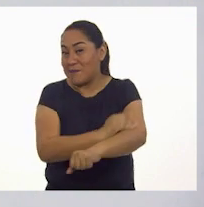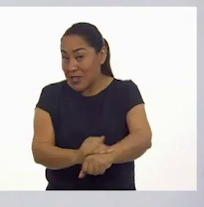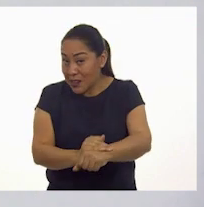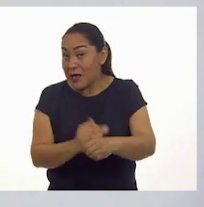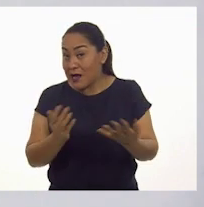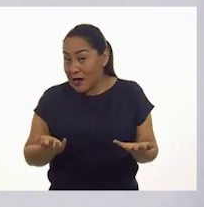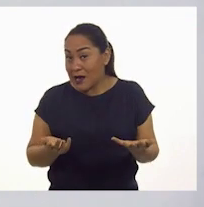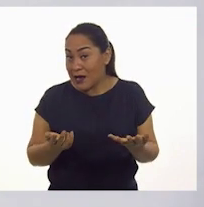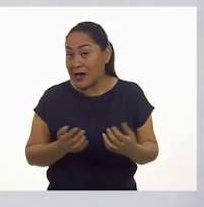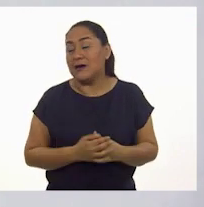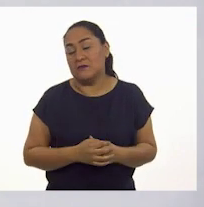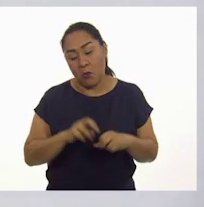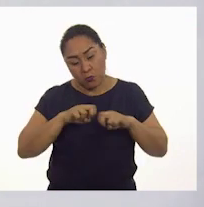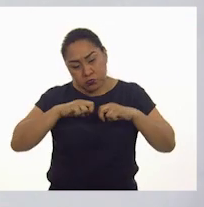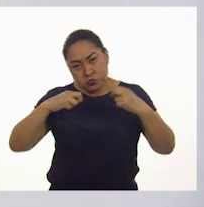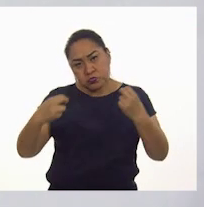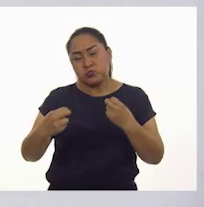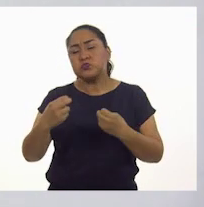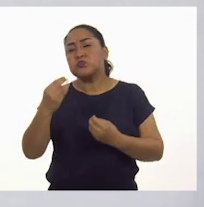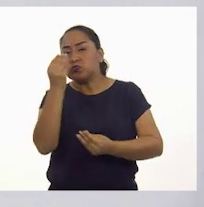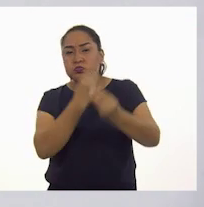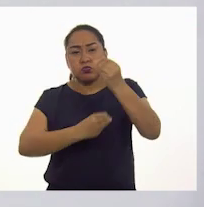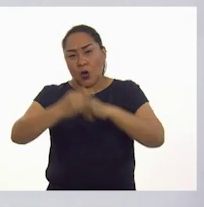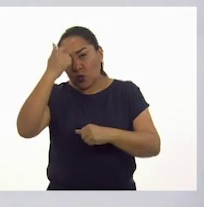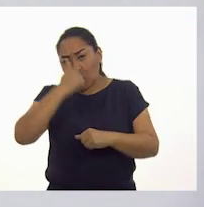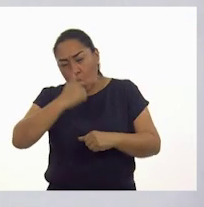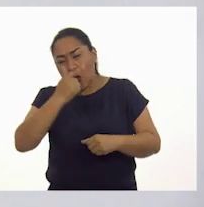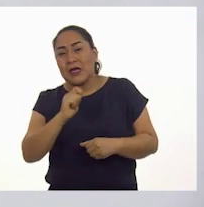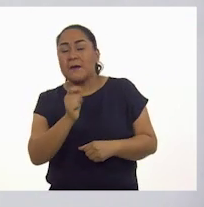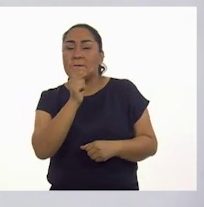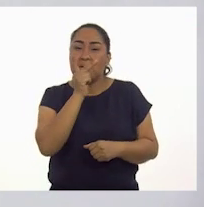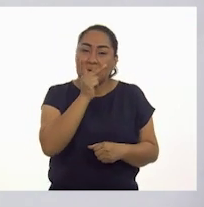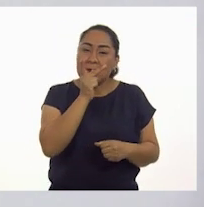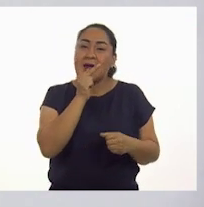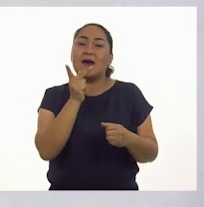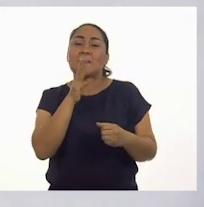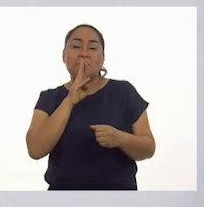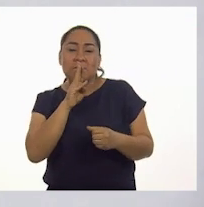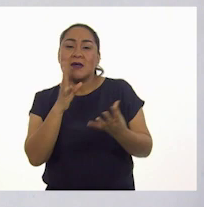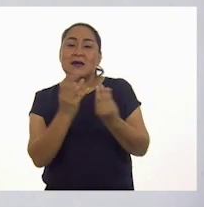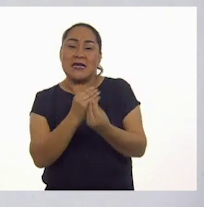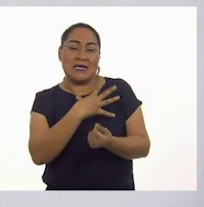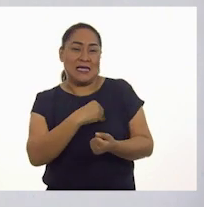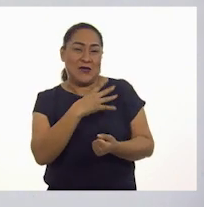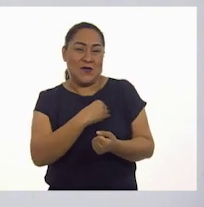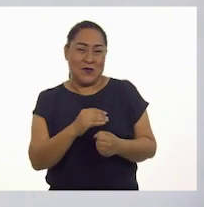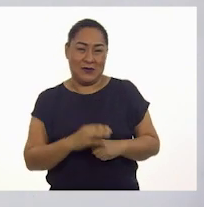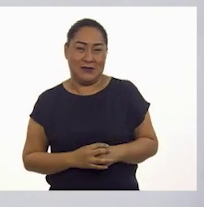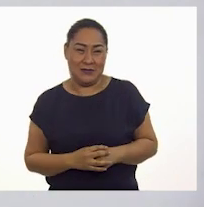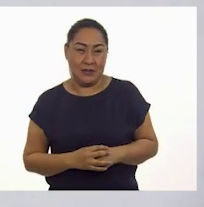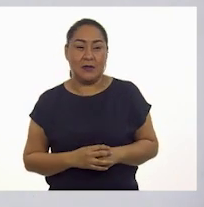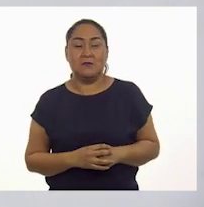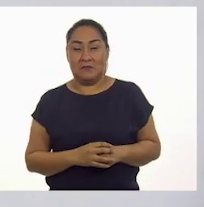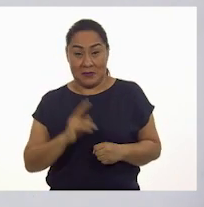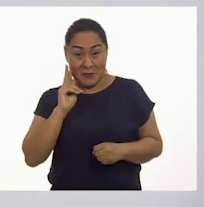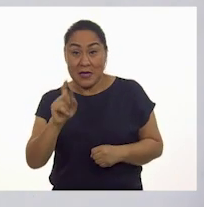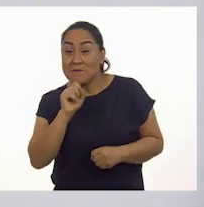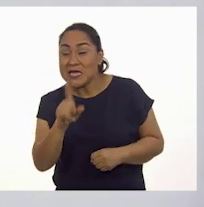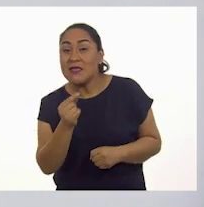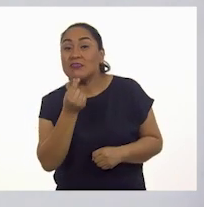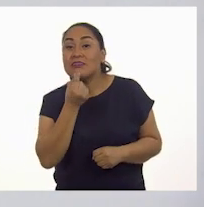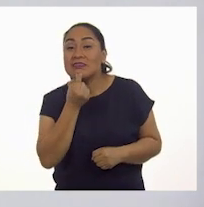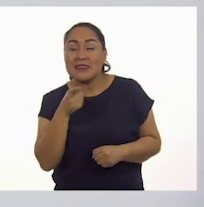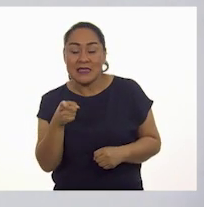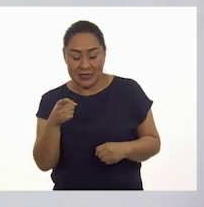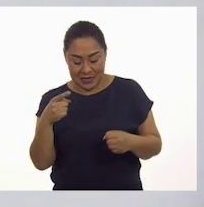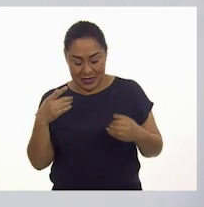vieron? Están cenando los papás con sus hijos. Aquí vemos al mismo niño con